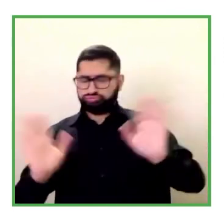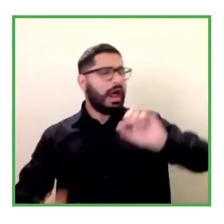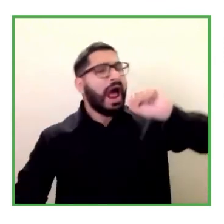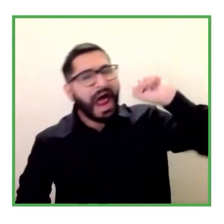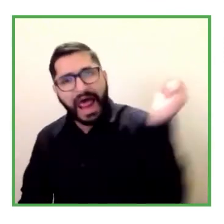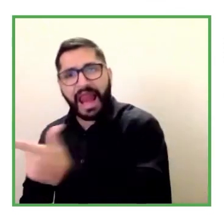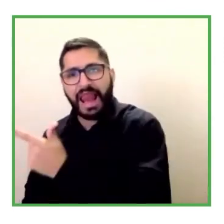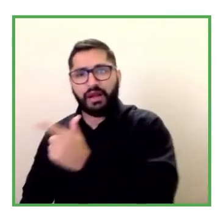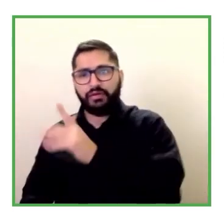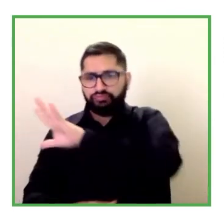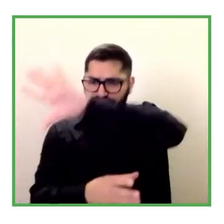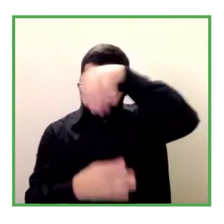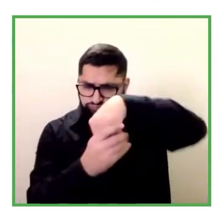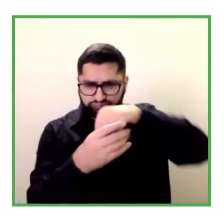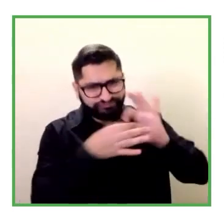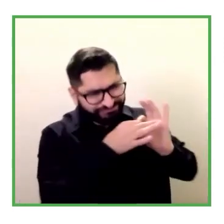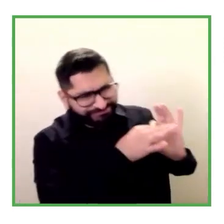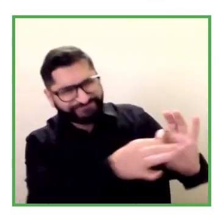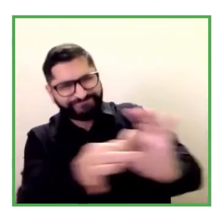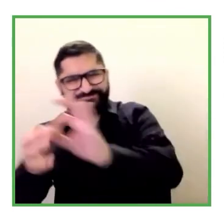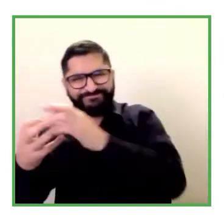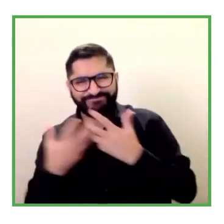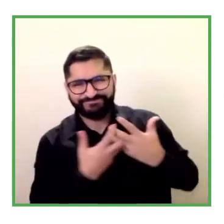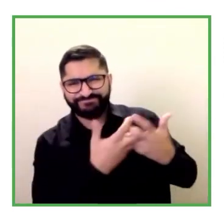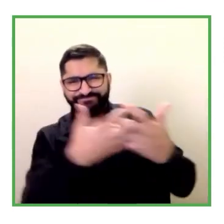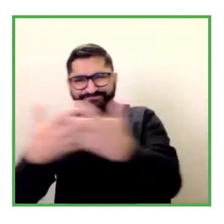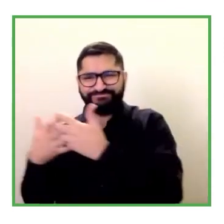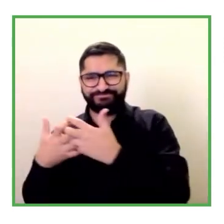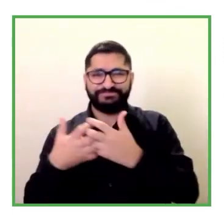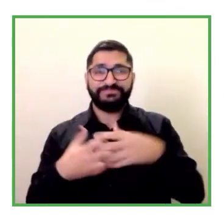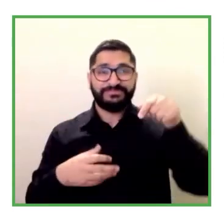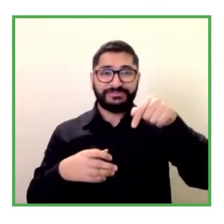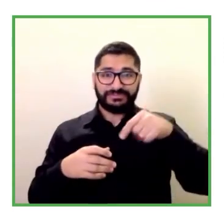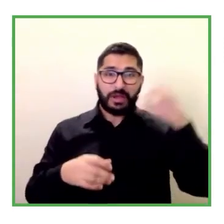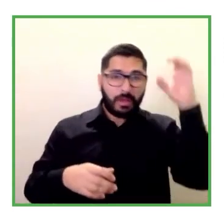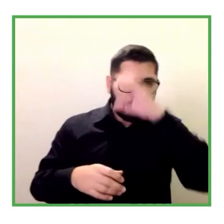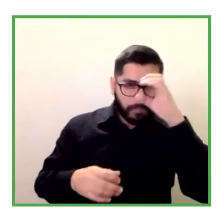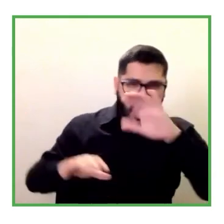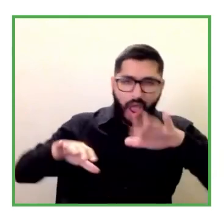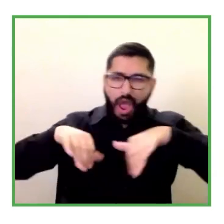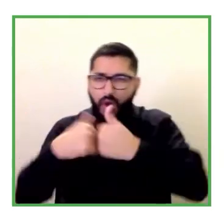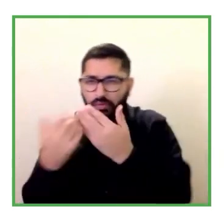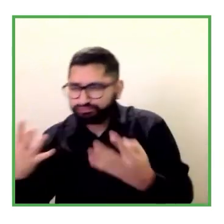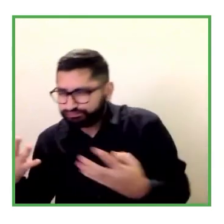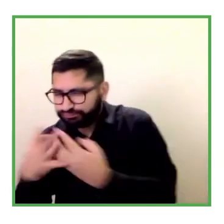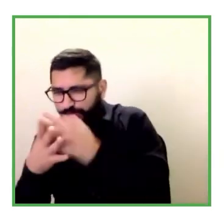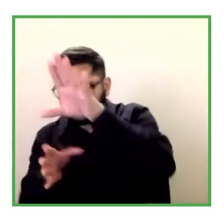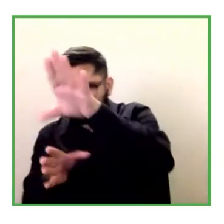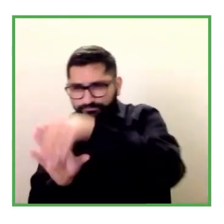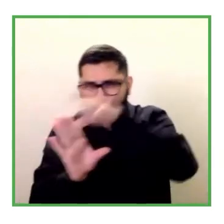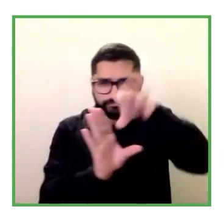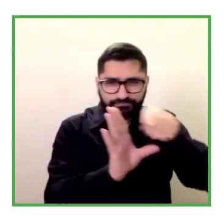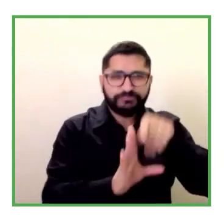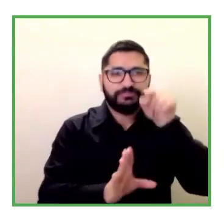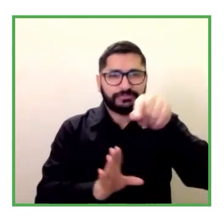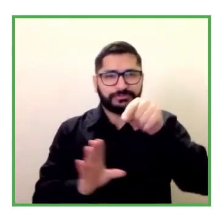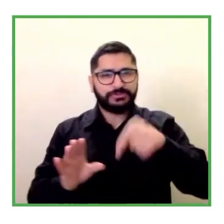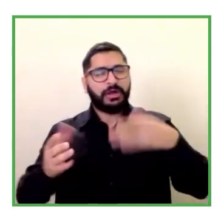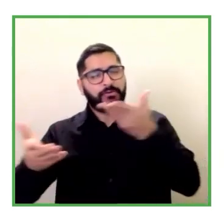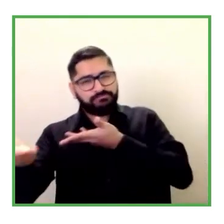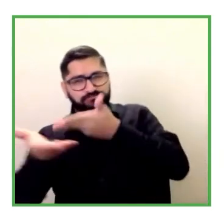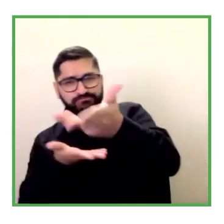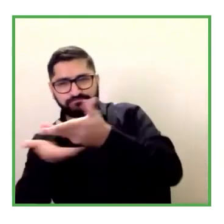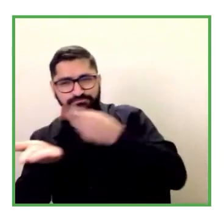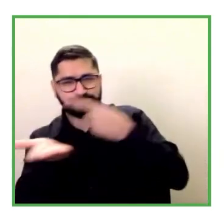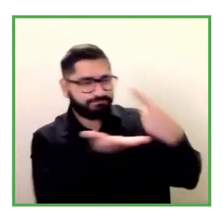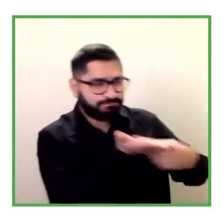lo que estamos buscando en la red va por ahí ¿no? principalmente aprender unos de otros y unificar a tu Iberoamérica en